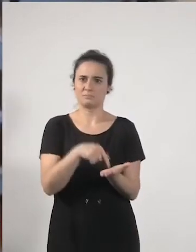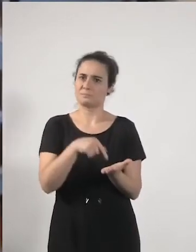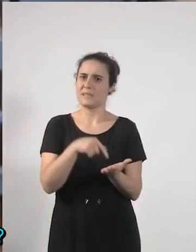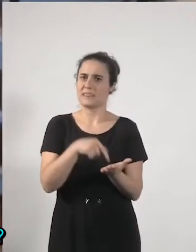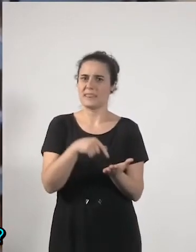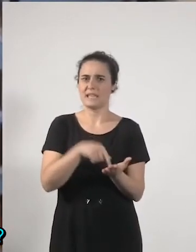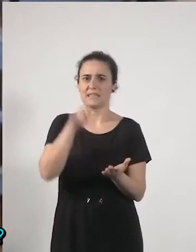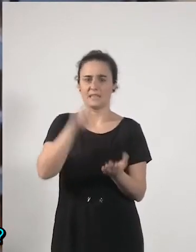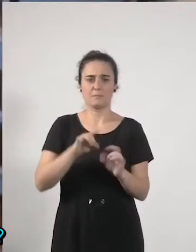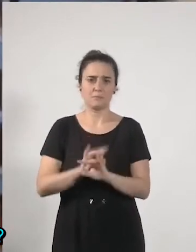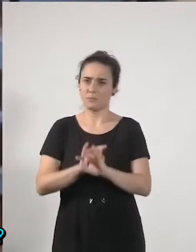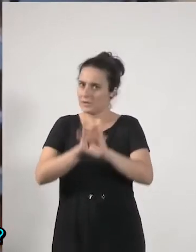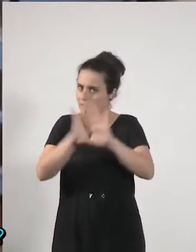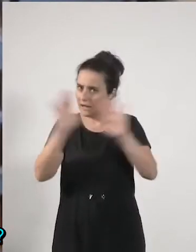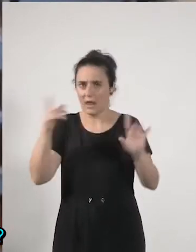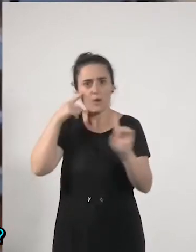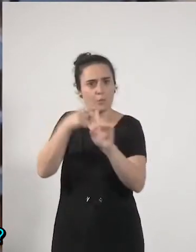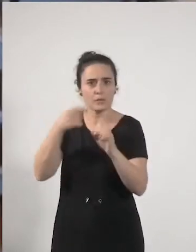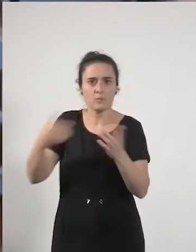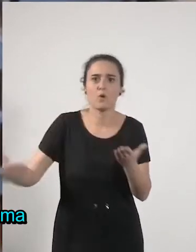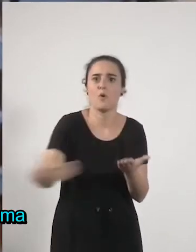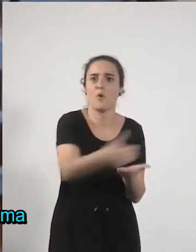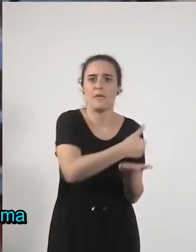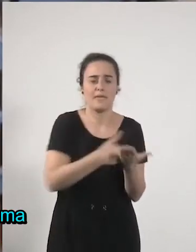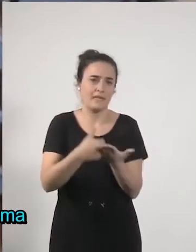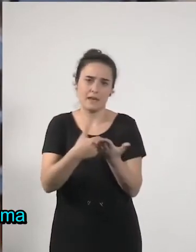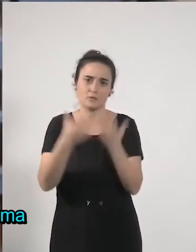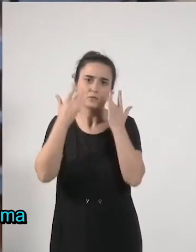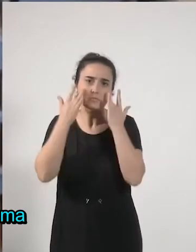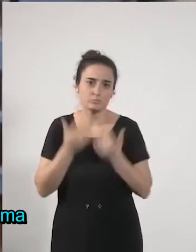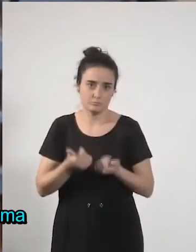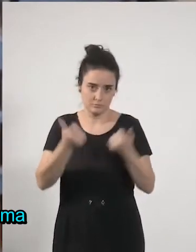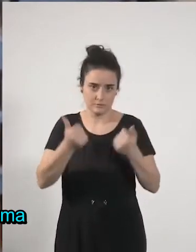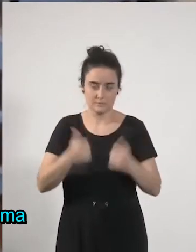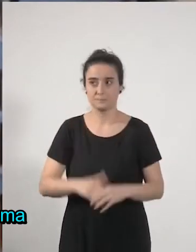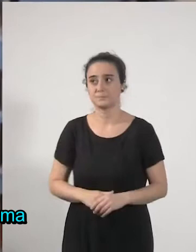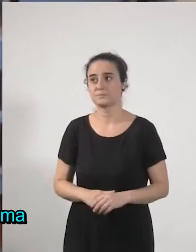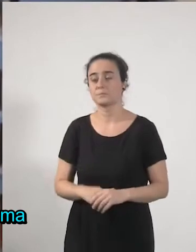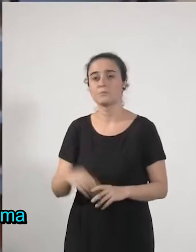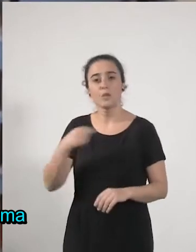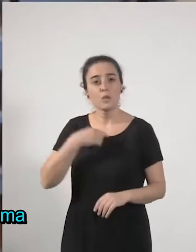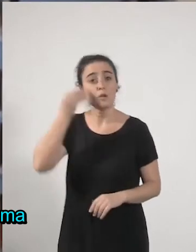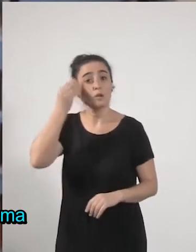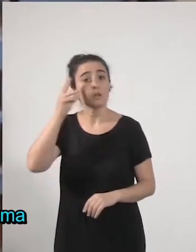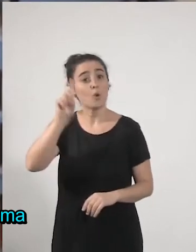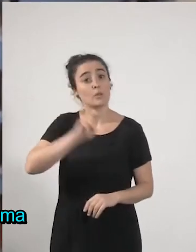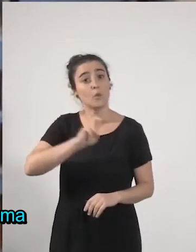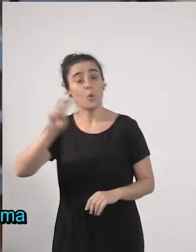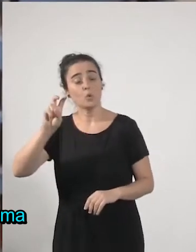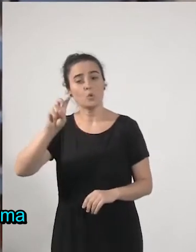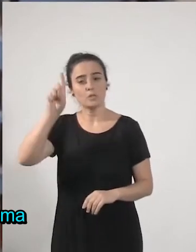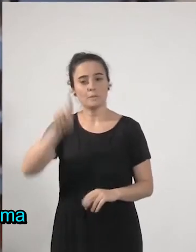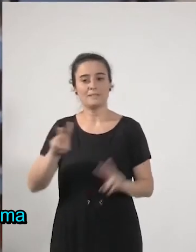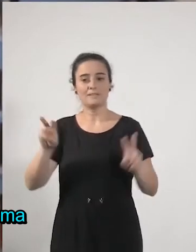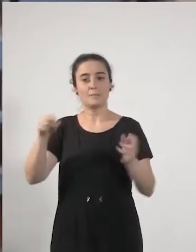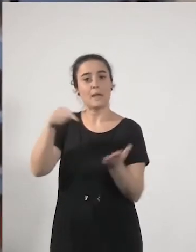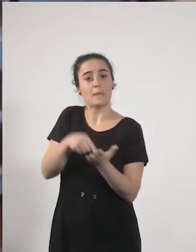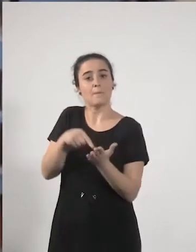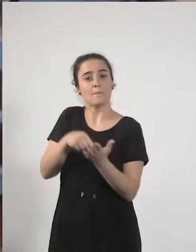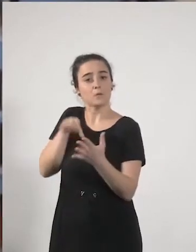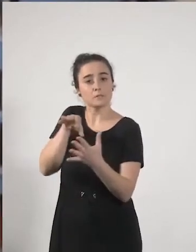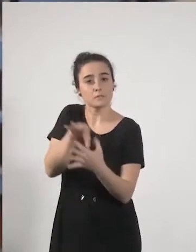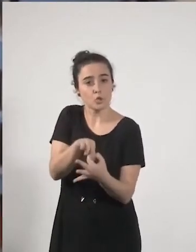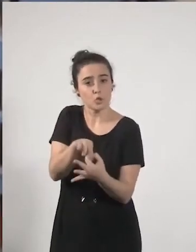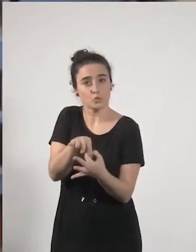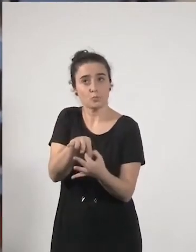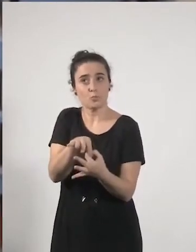claridad para aumentar los ingresos y luego también yo creo que otro tema relacionado con los impuestos y con